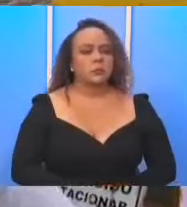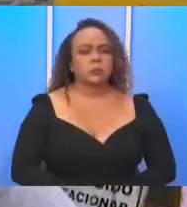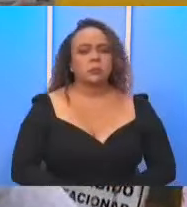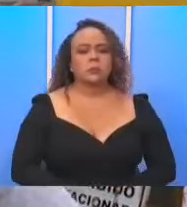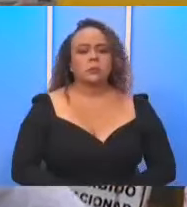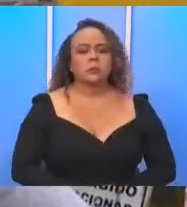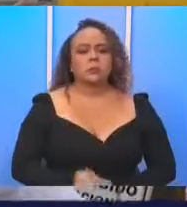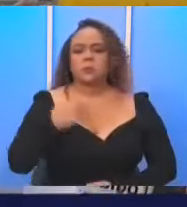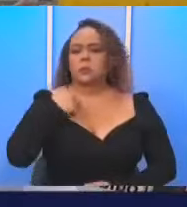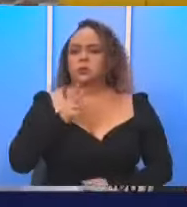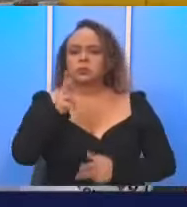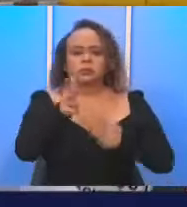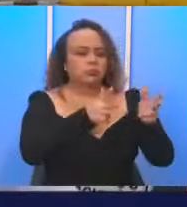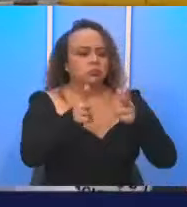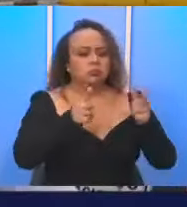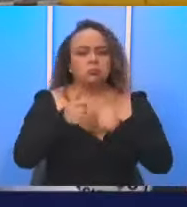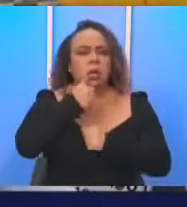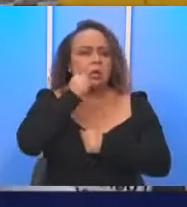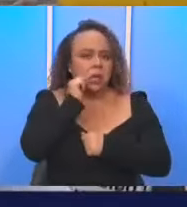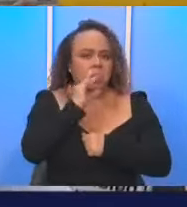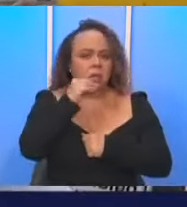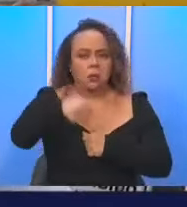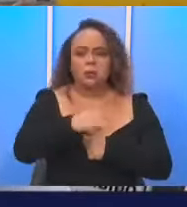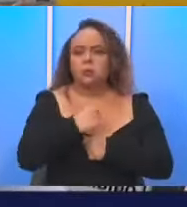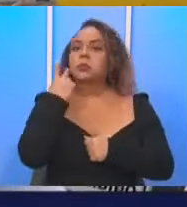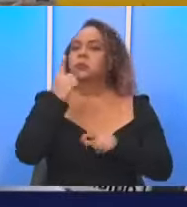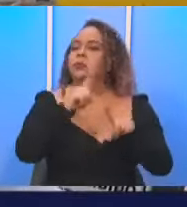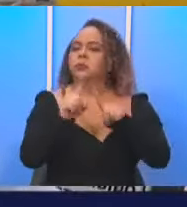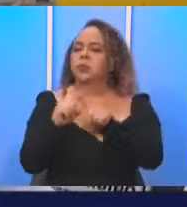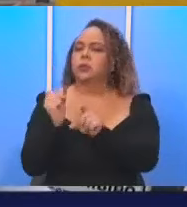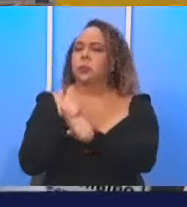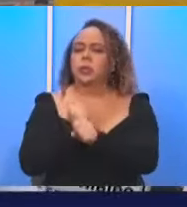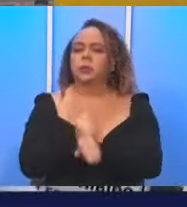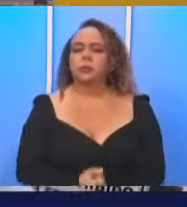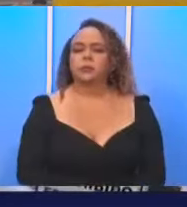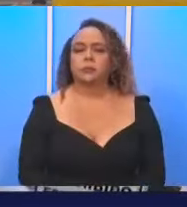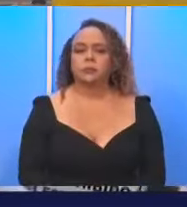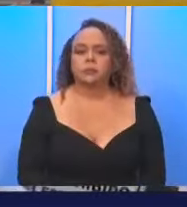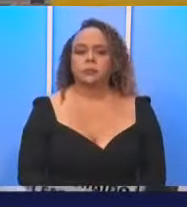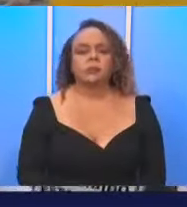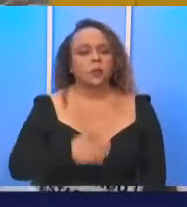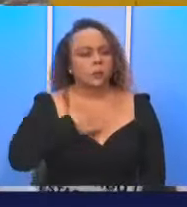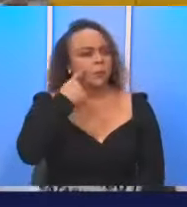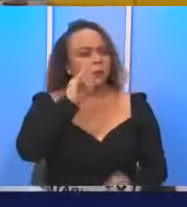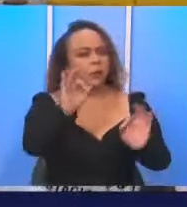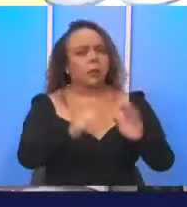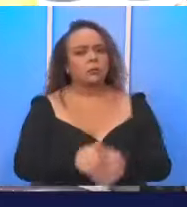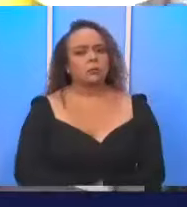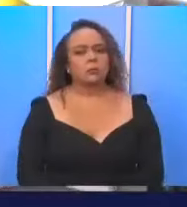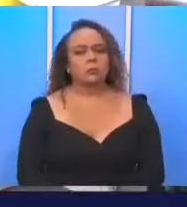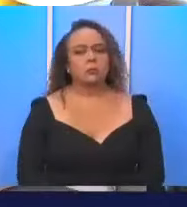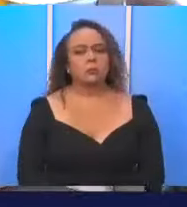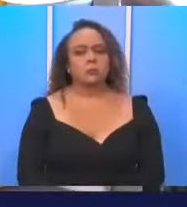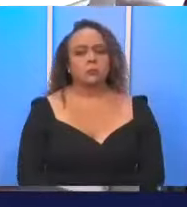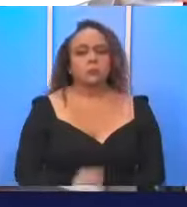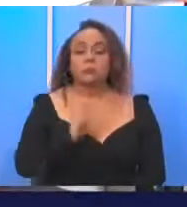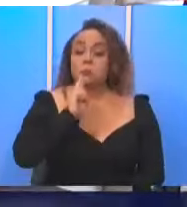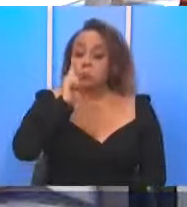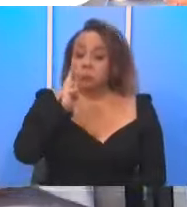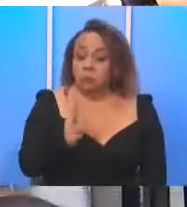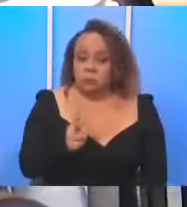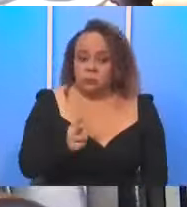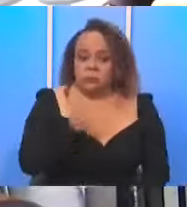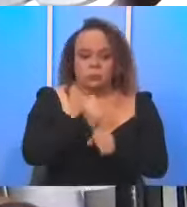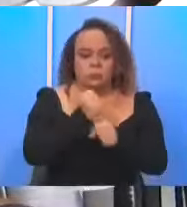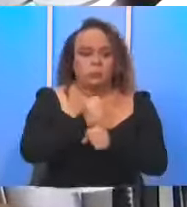Yo he andado por todos lados ayer y hoy he visto varios lados como operativos y me parece bien. La verdad, la verdad que